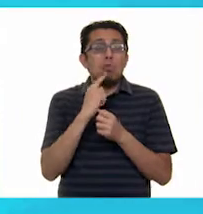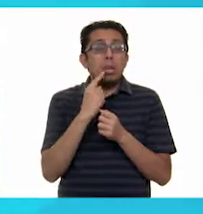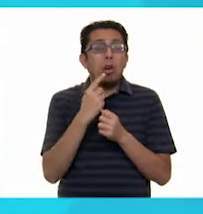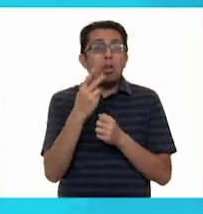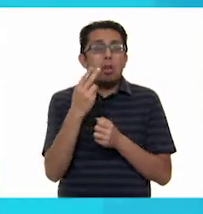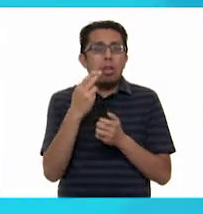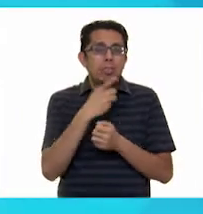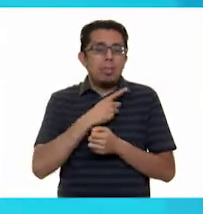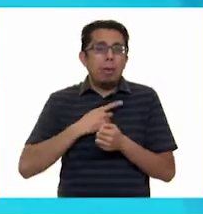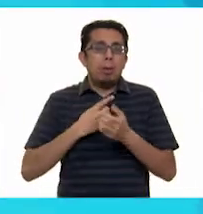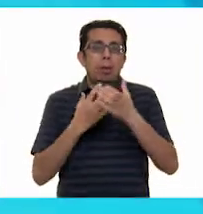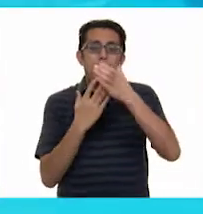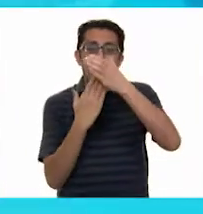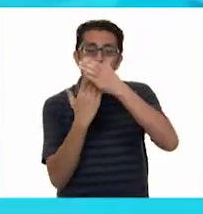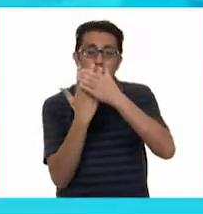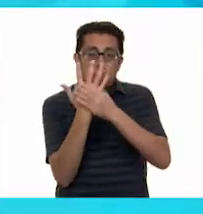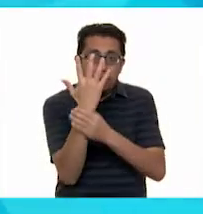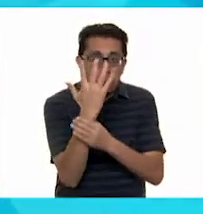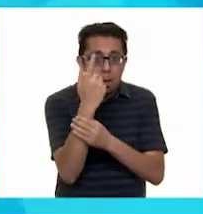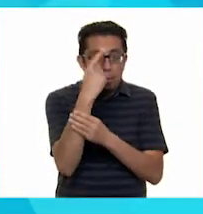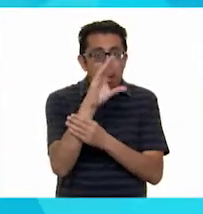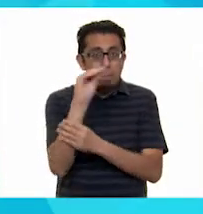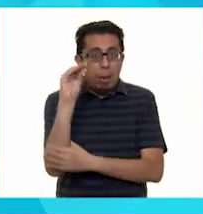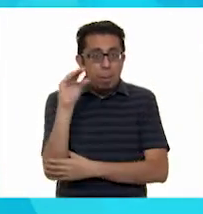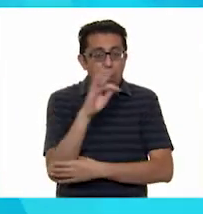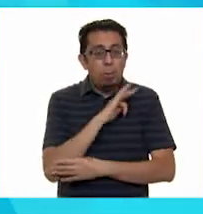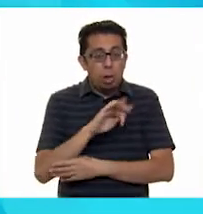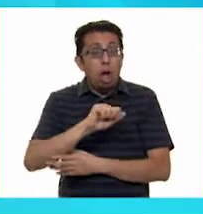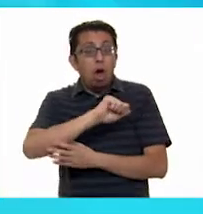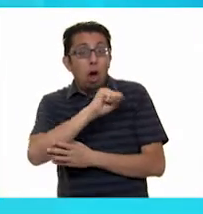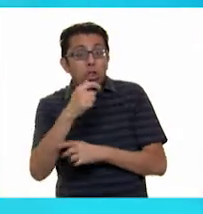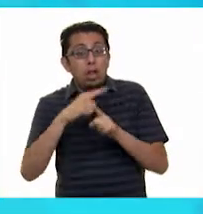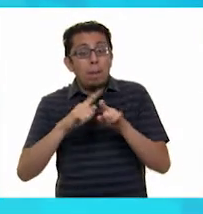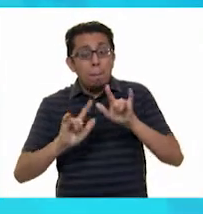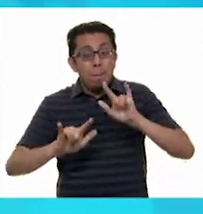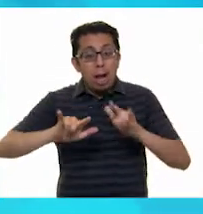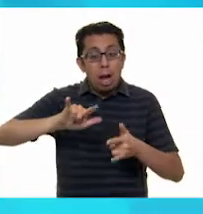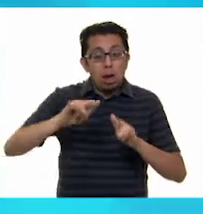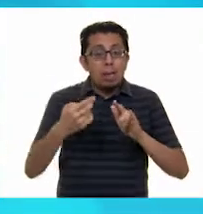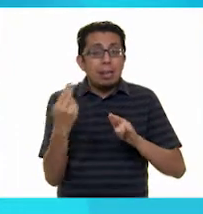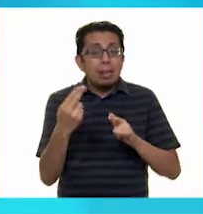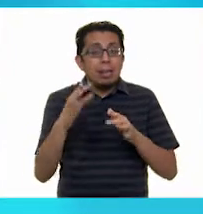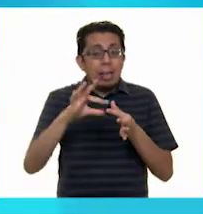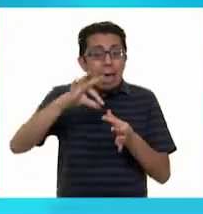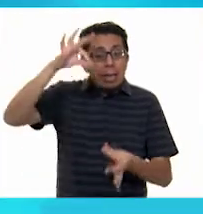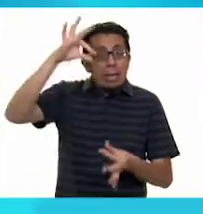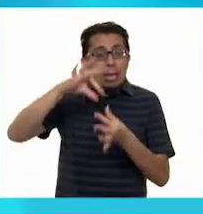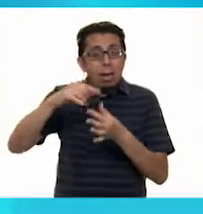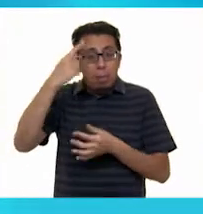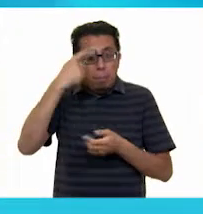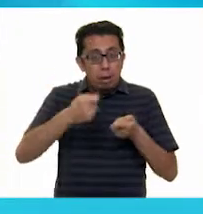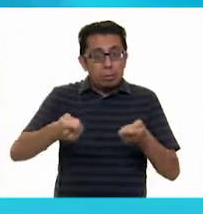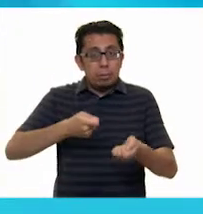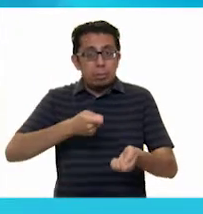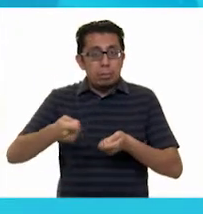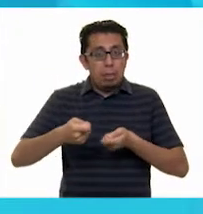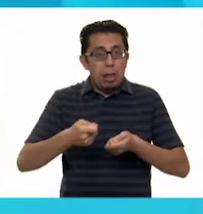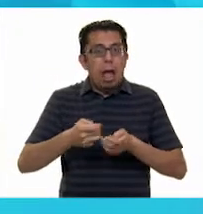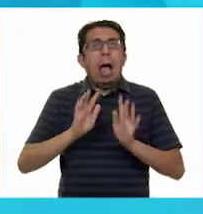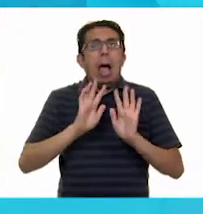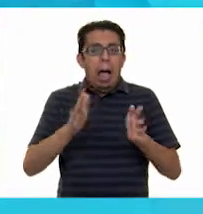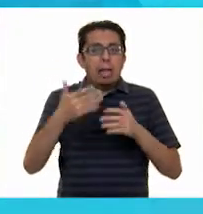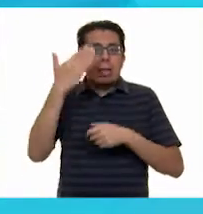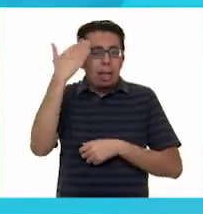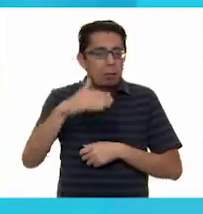manejarlo. Las marionetas se mueven por medio de hilos. Mmm, claro. Ya decía yo que no eran lo